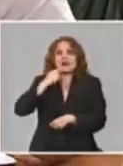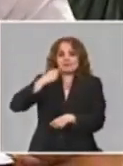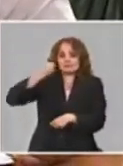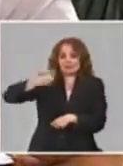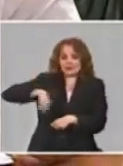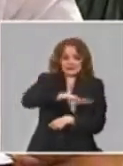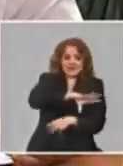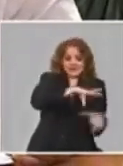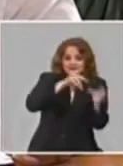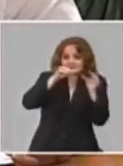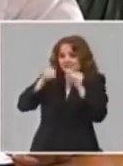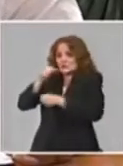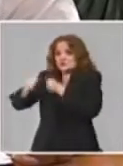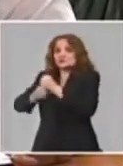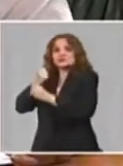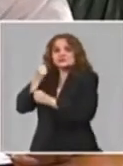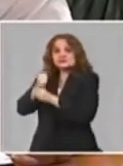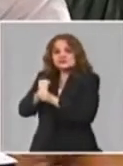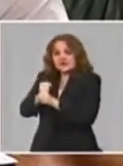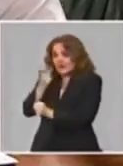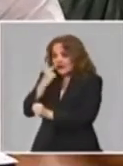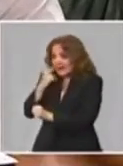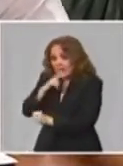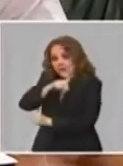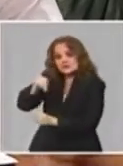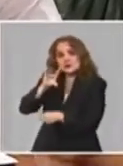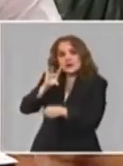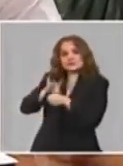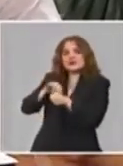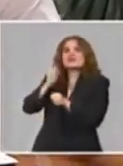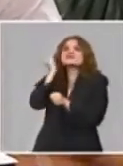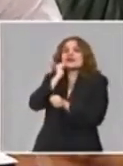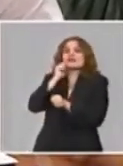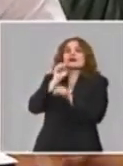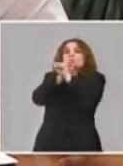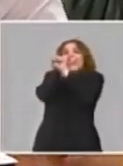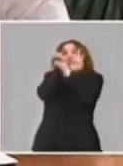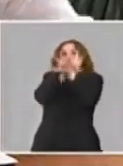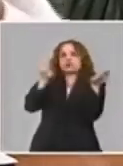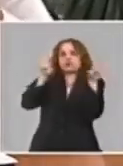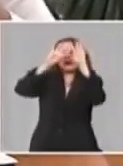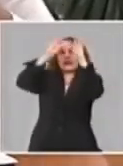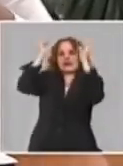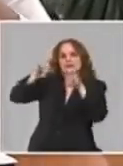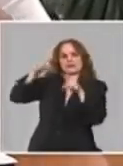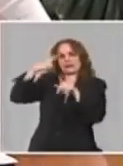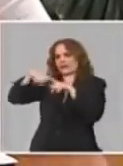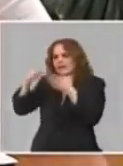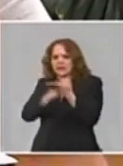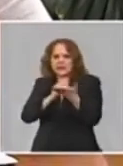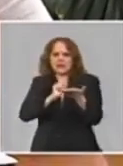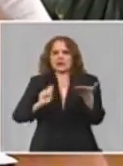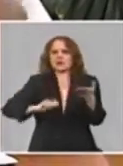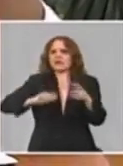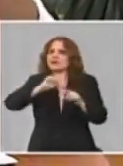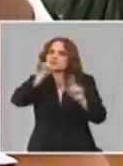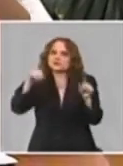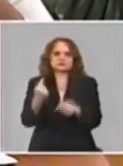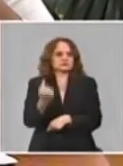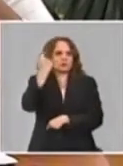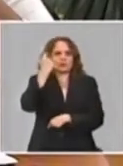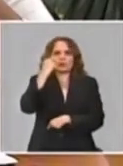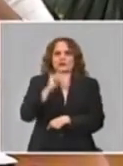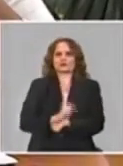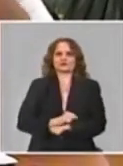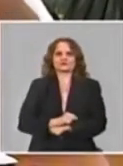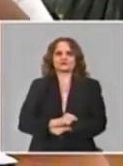que el mundo sepa lo que se hace a la vez como se hace en toda la investigación se pueda replicar o no se pueda replicar es inigualable nosotros sentimos mucha